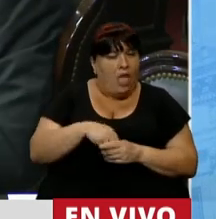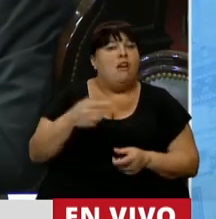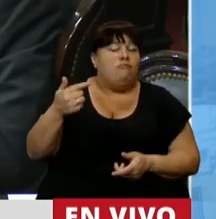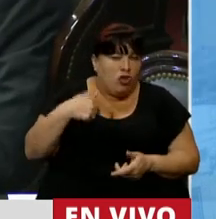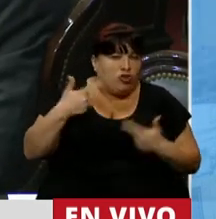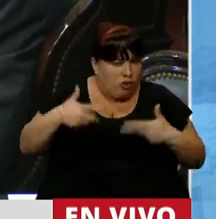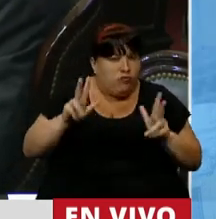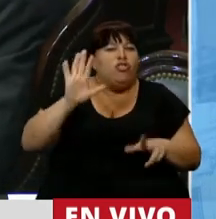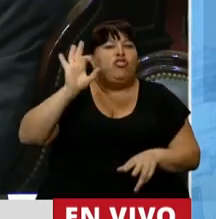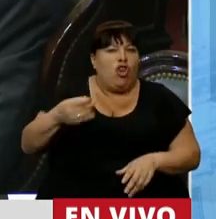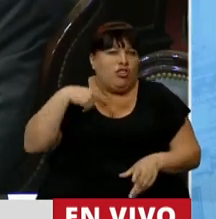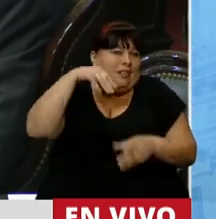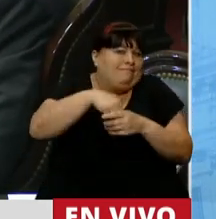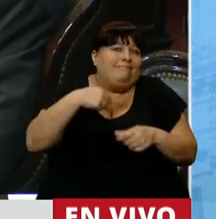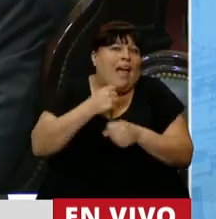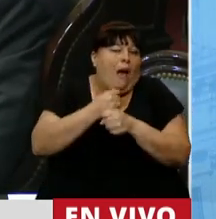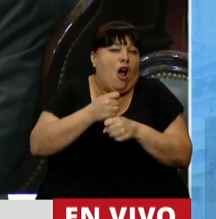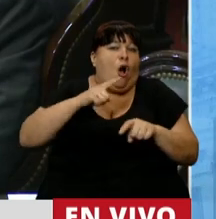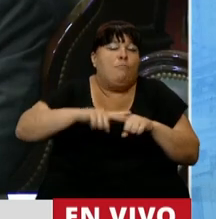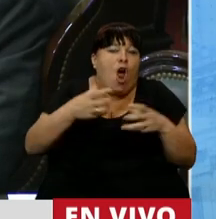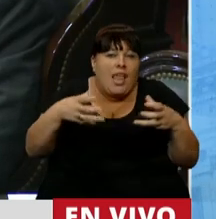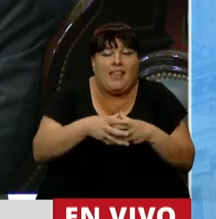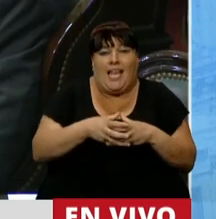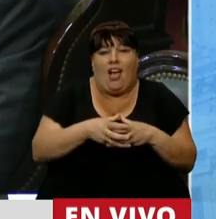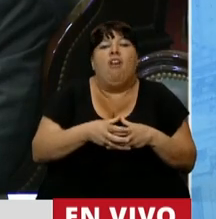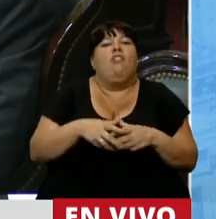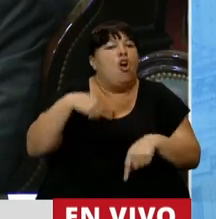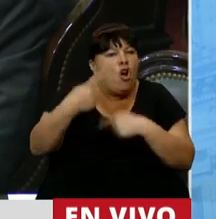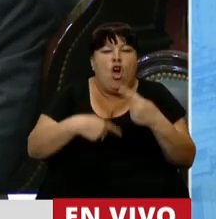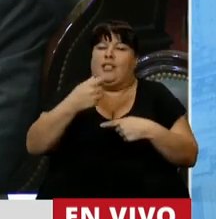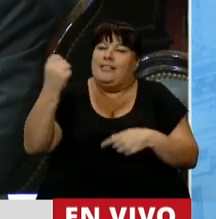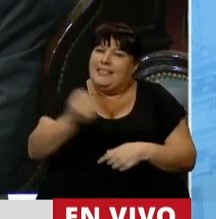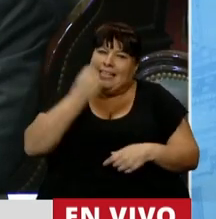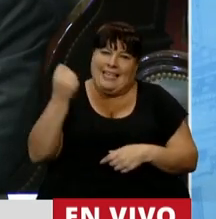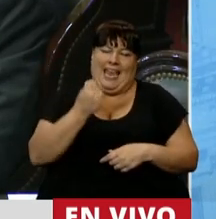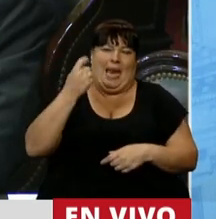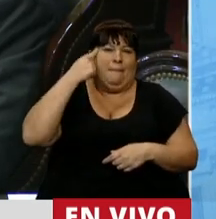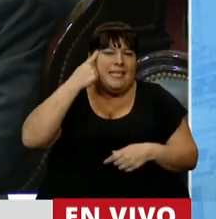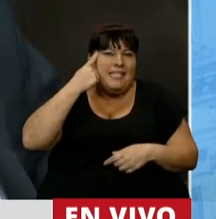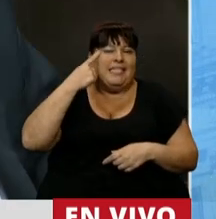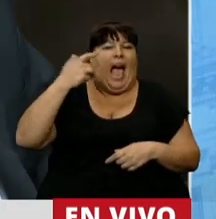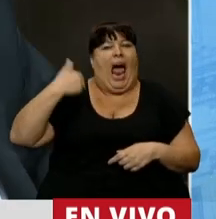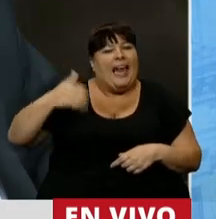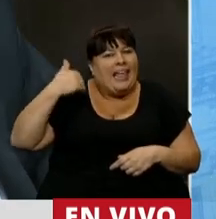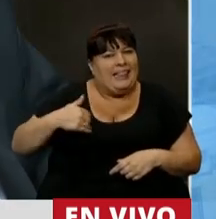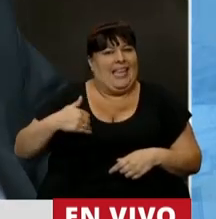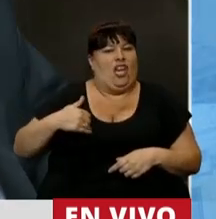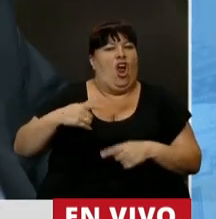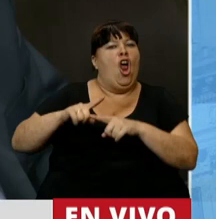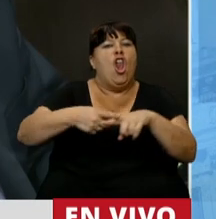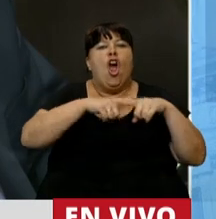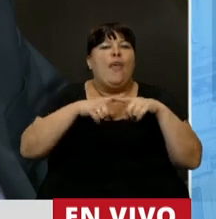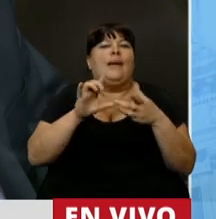tengo la modestia de saberme parte de una dirigencia política que sigue queriéndole hacer creer a los argentinos que la